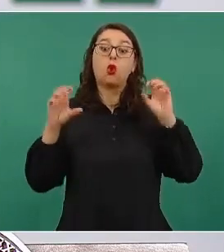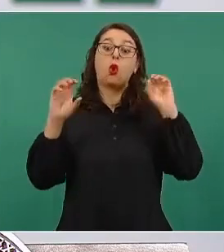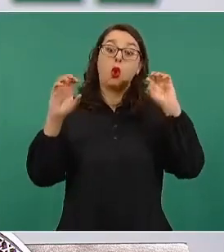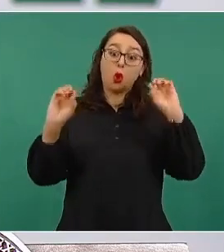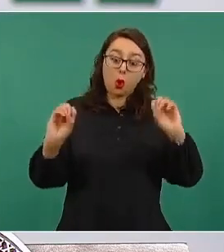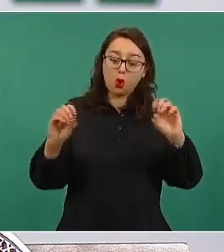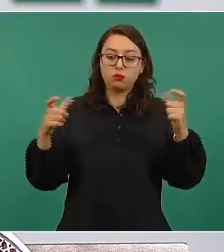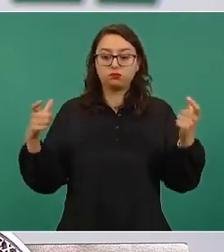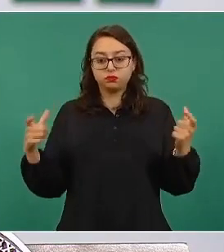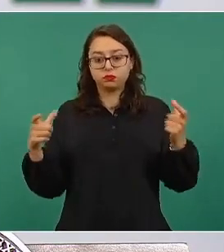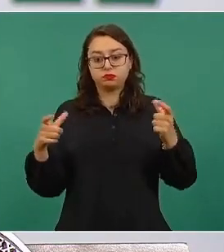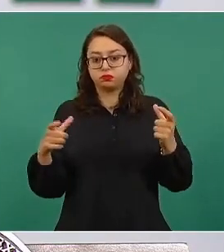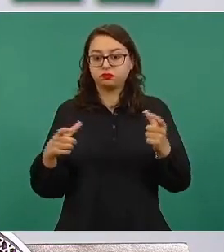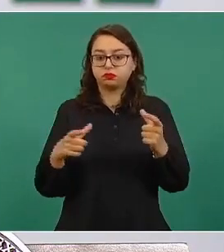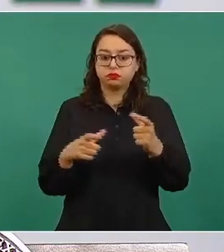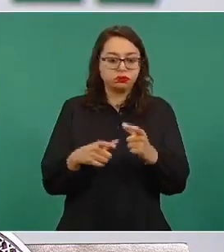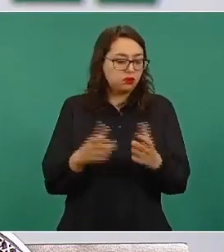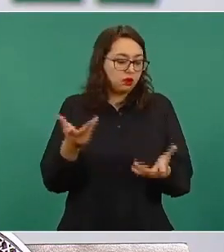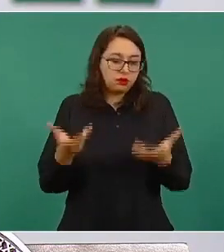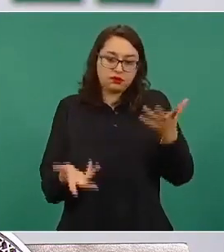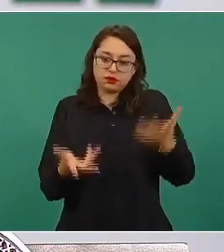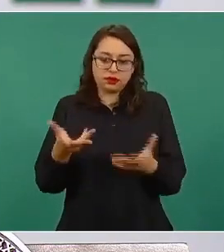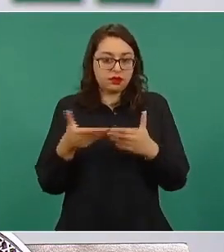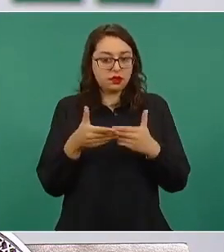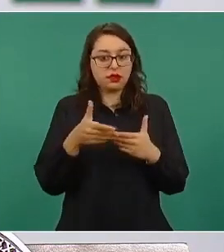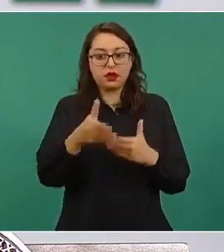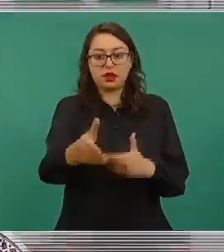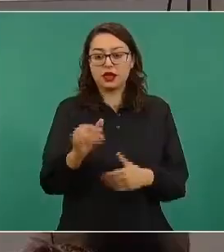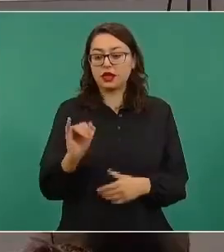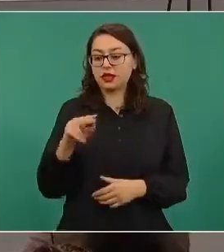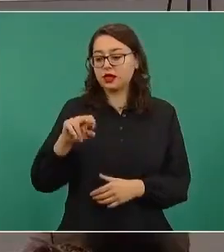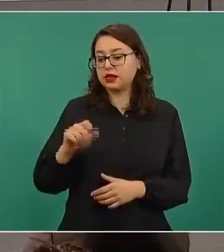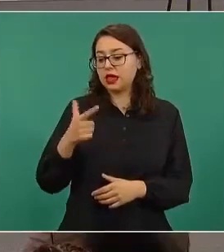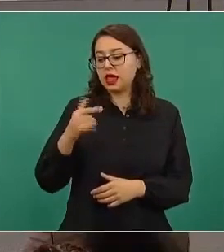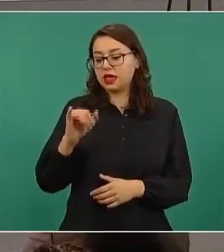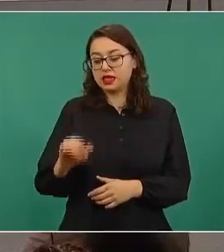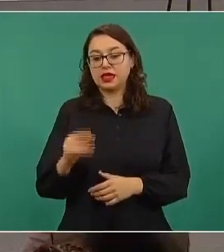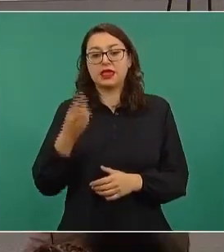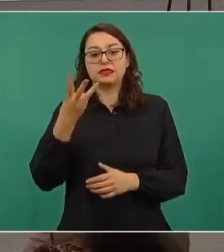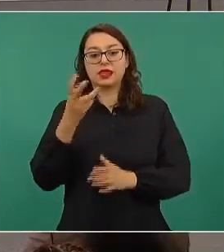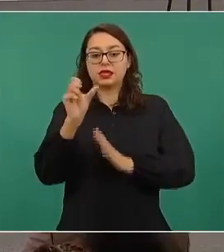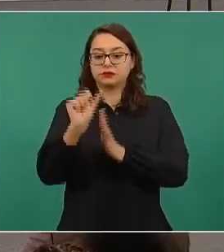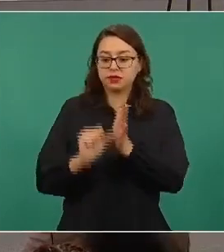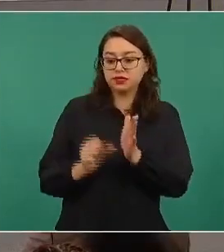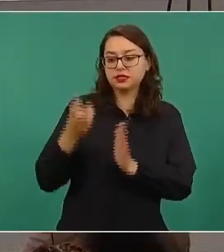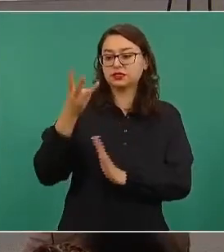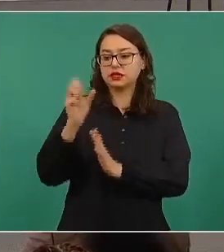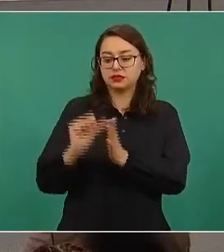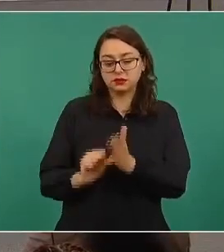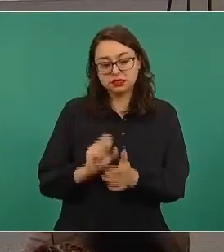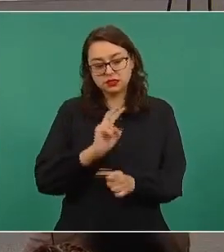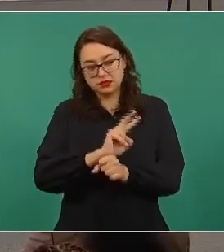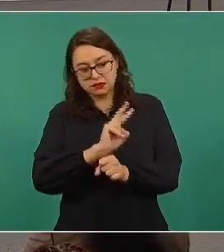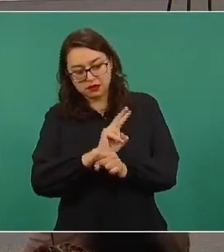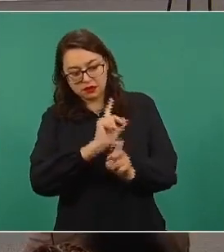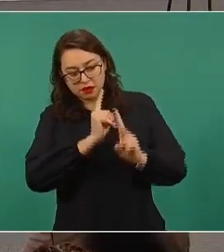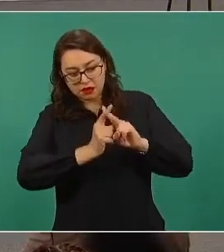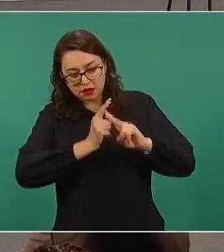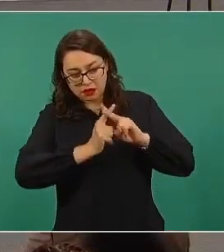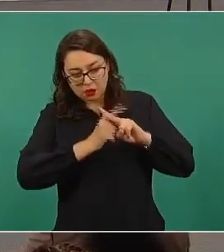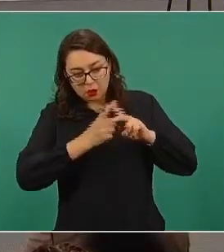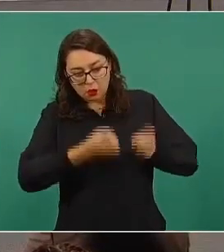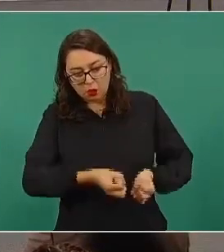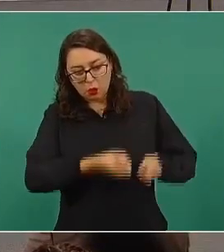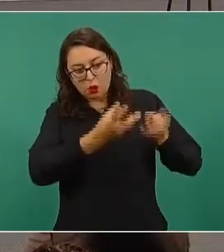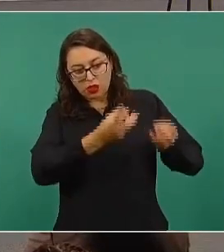establece o determina la población trimestralmente para cada entidad federativa. De esta forma,